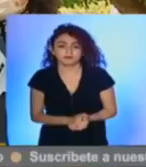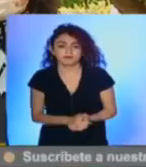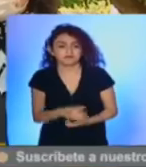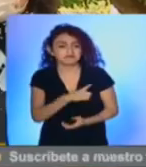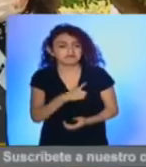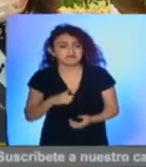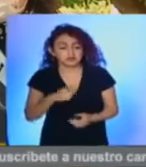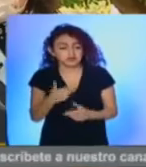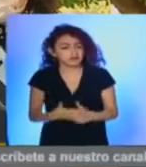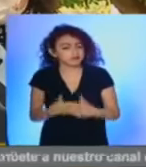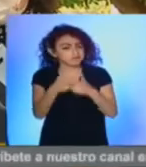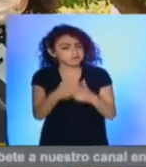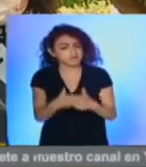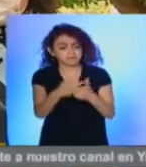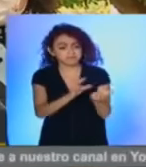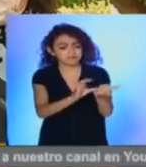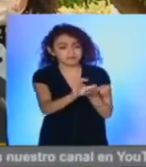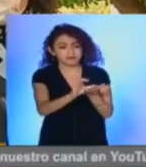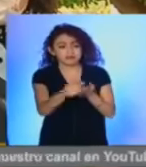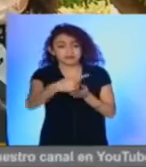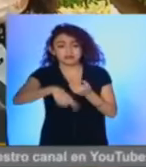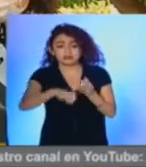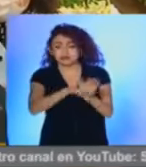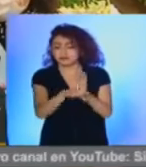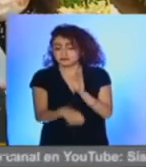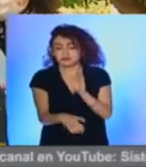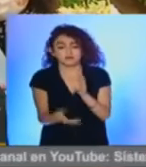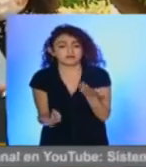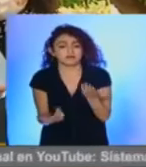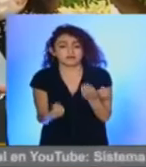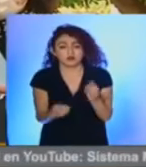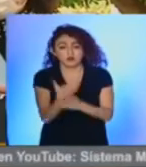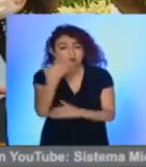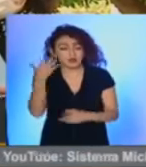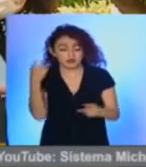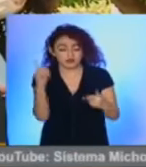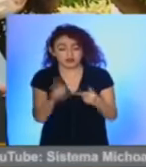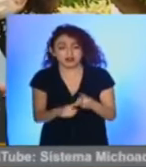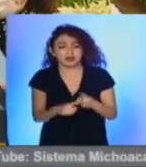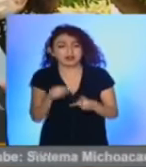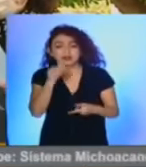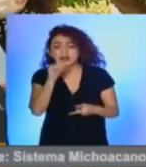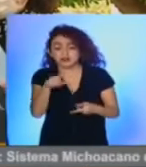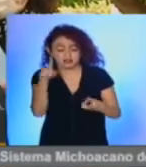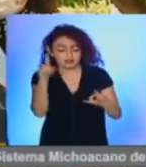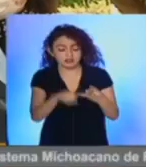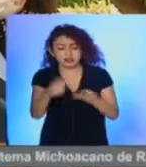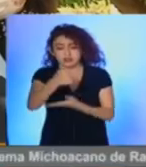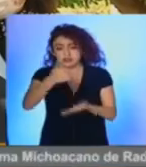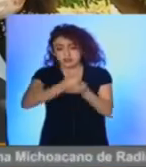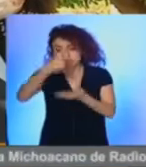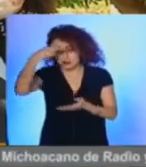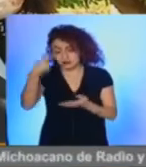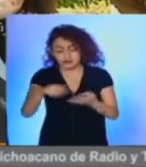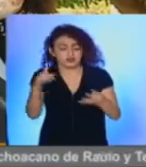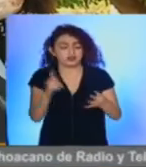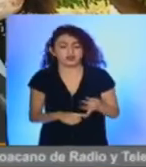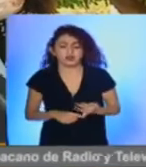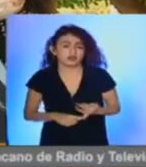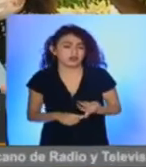capacidad financiera. Te hablo de Nuevo León, de Jalisco, la Ciudad de México,